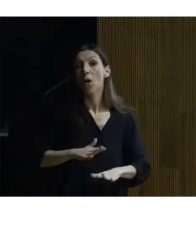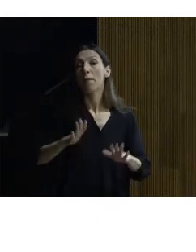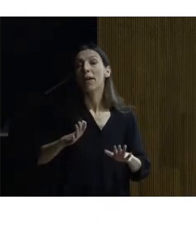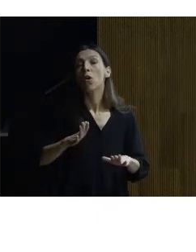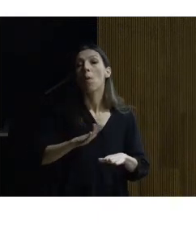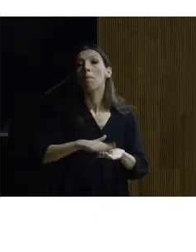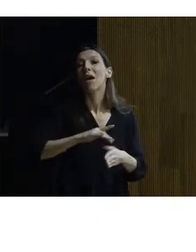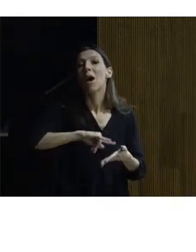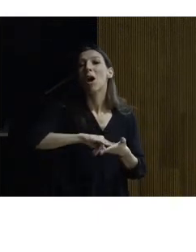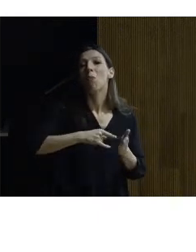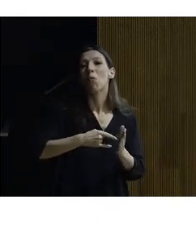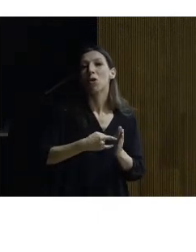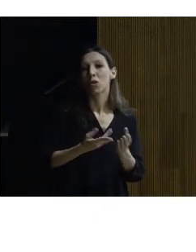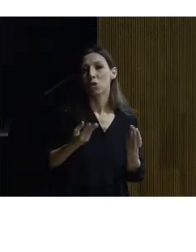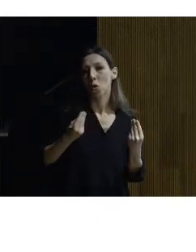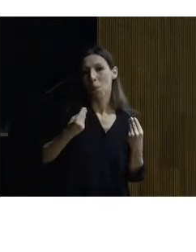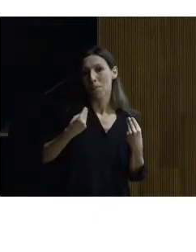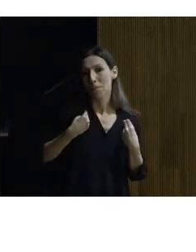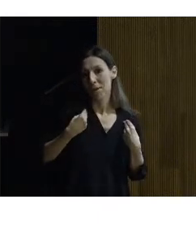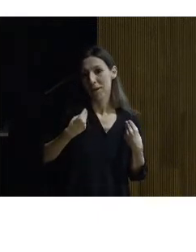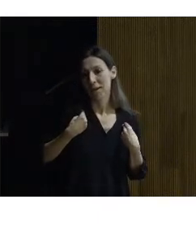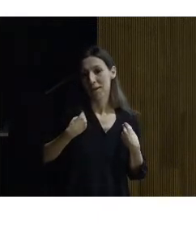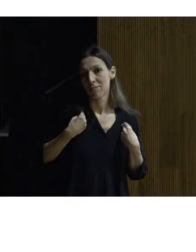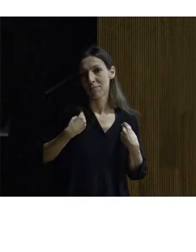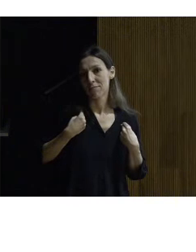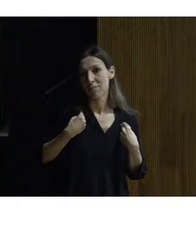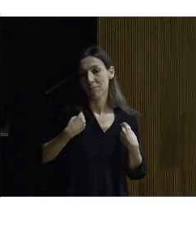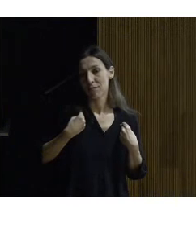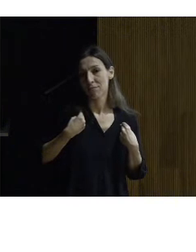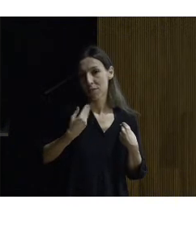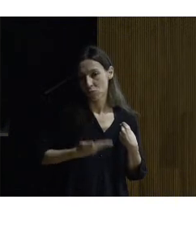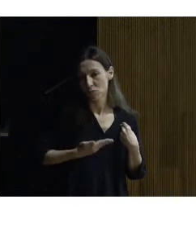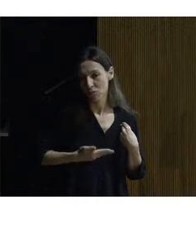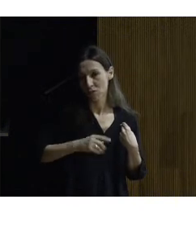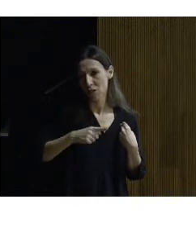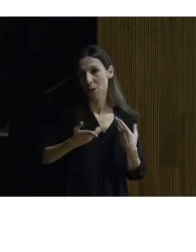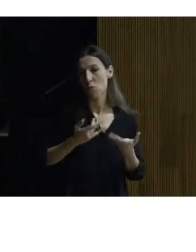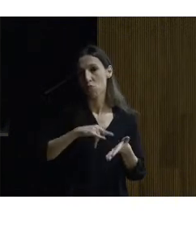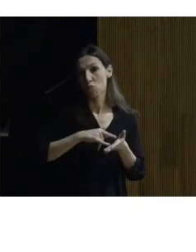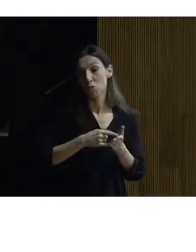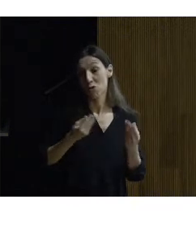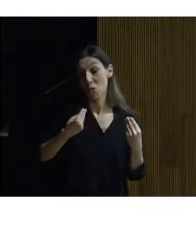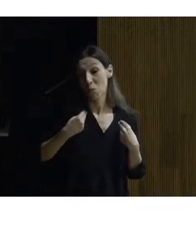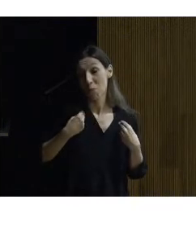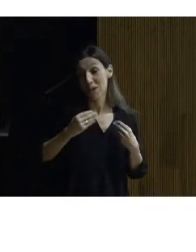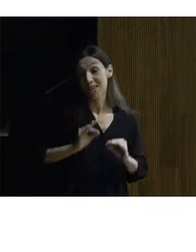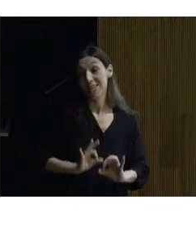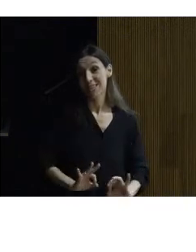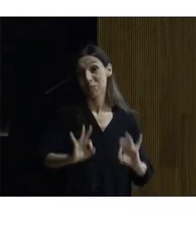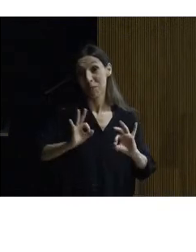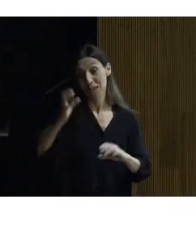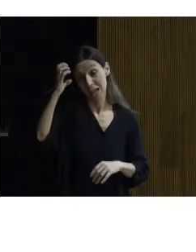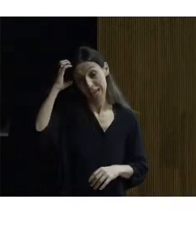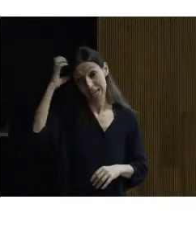no sólo para la no vida para el proyecto de vida y esto es lo importante el proyecto de vida de Carlos V esta